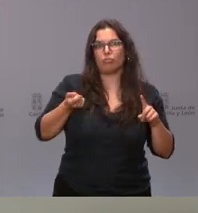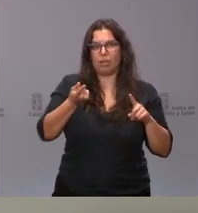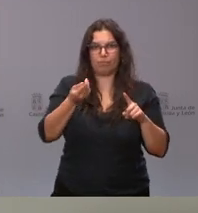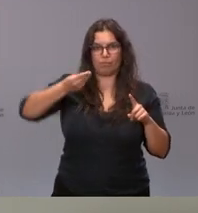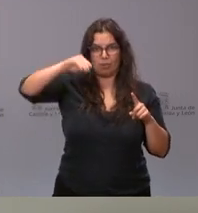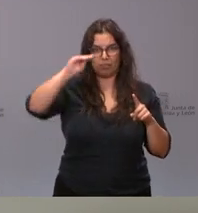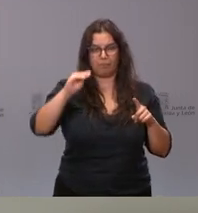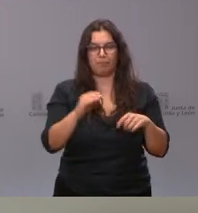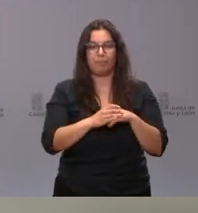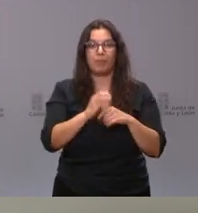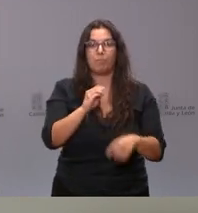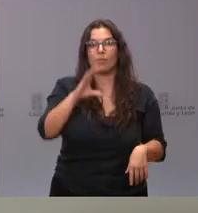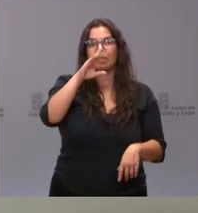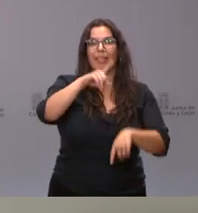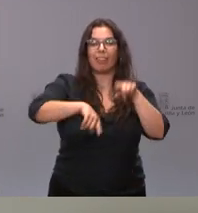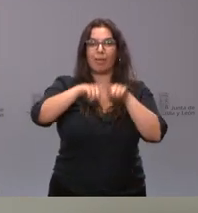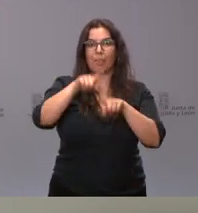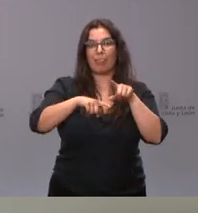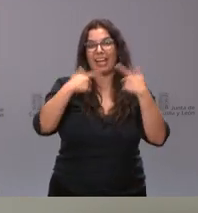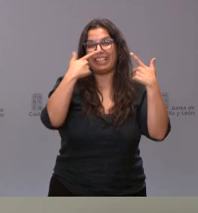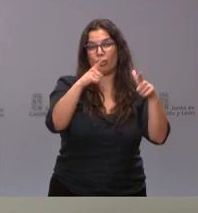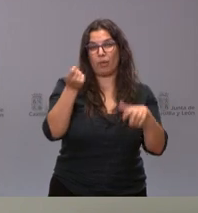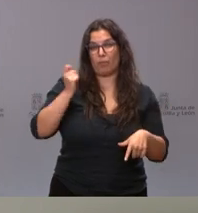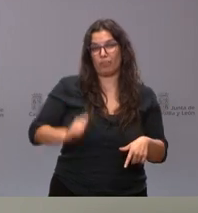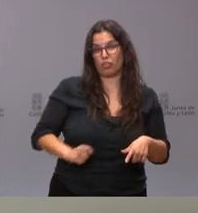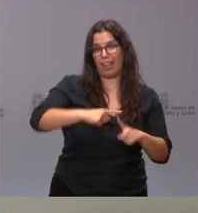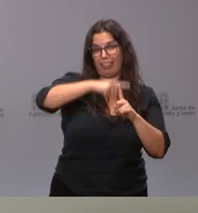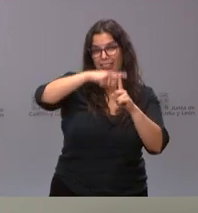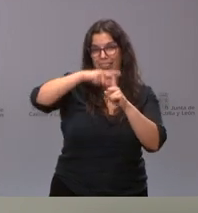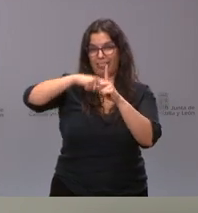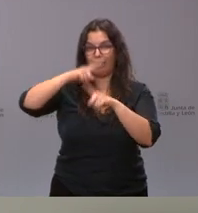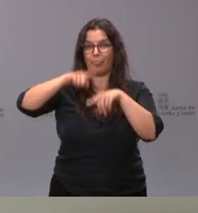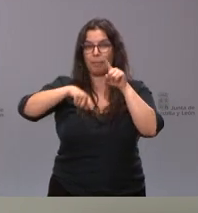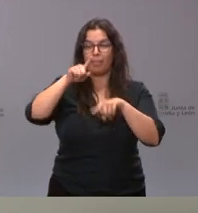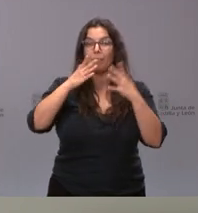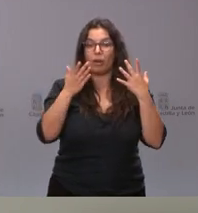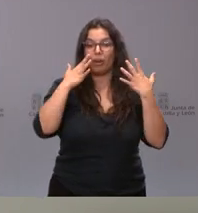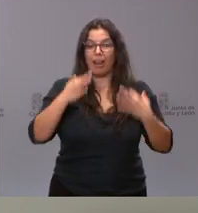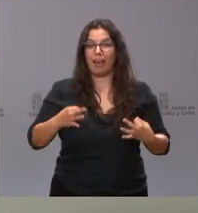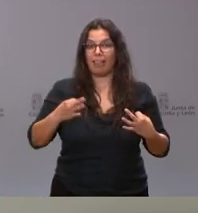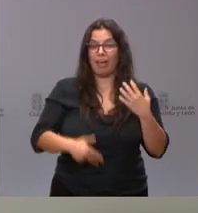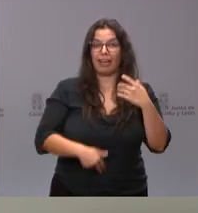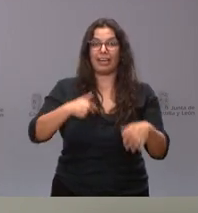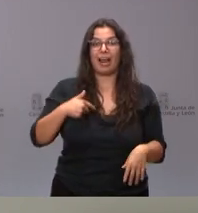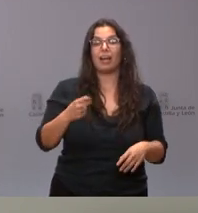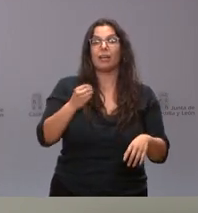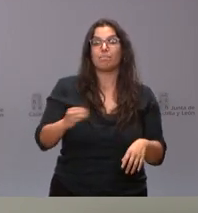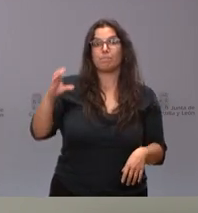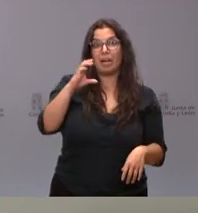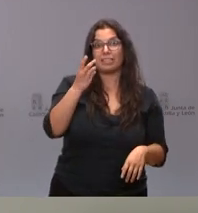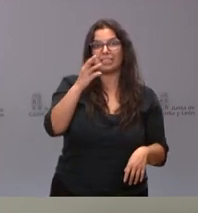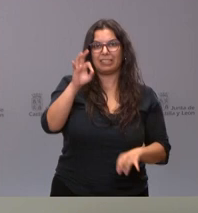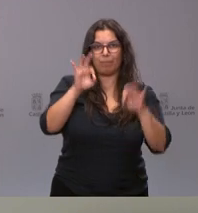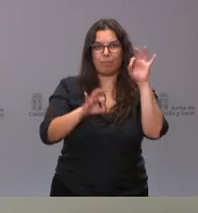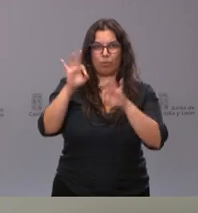incremento varía según la categoría profesional, pero supone una ampliación por encima del 30% al final de su